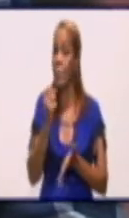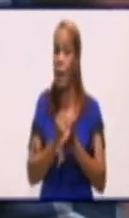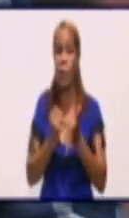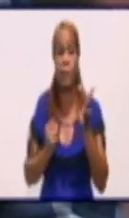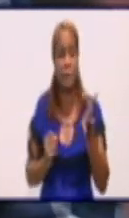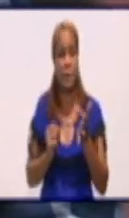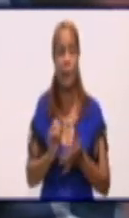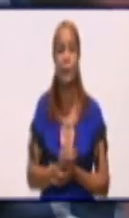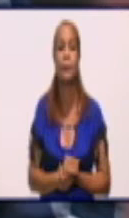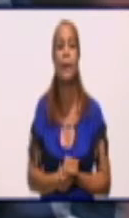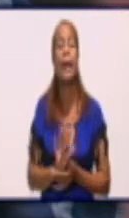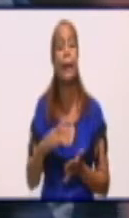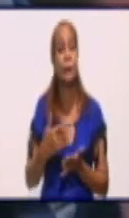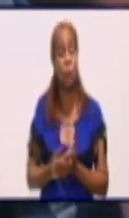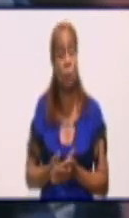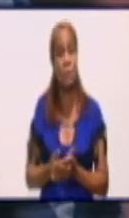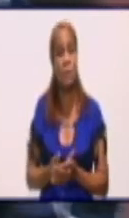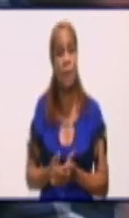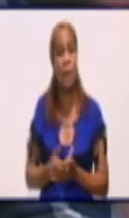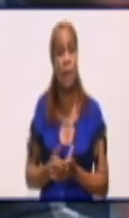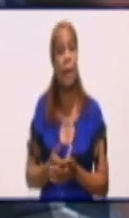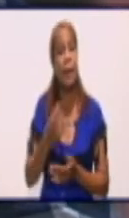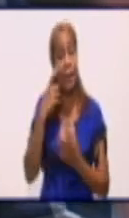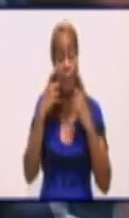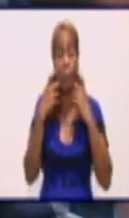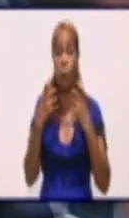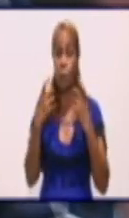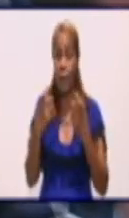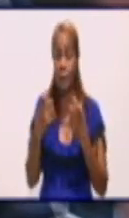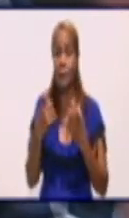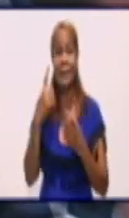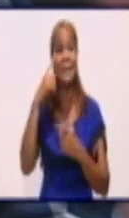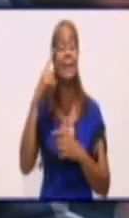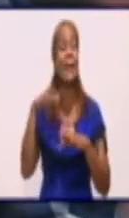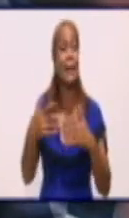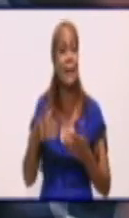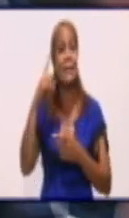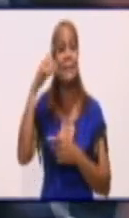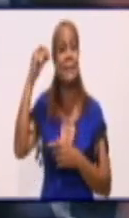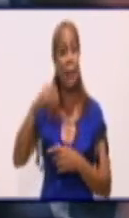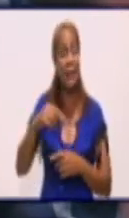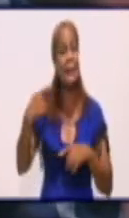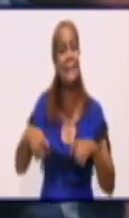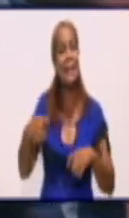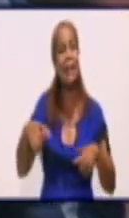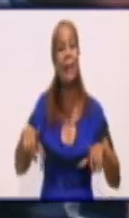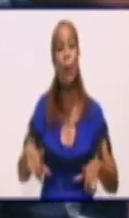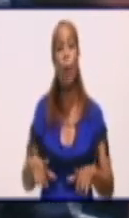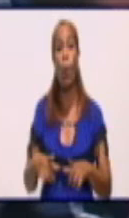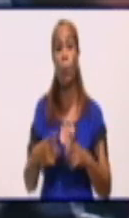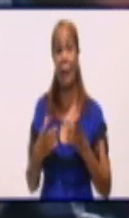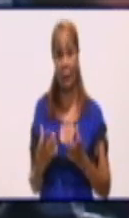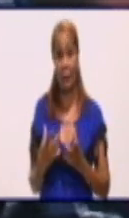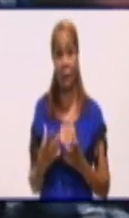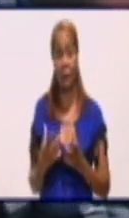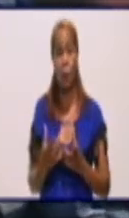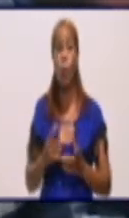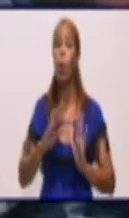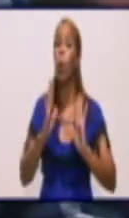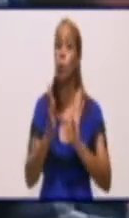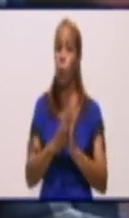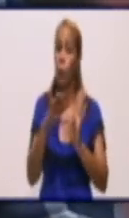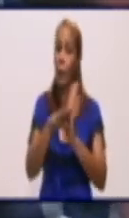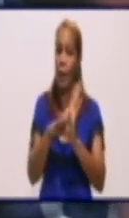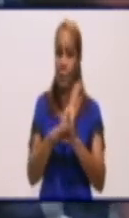importante saber que lejos de tener cualquier tipo de miedo es cumplir lo que está establecido, YUNEL, que hemos venido